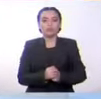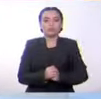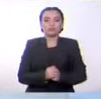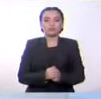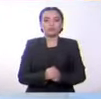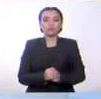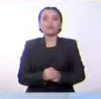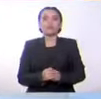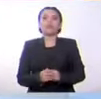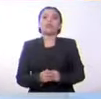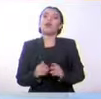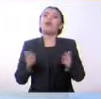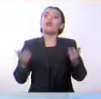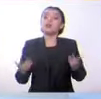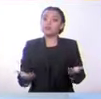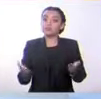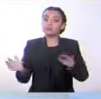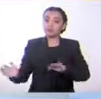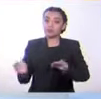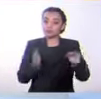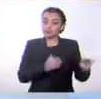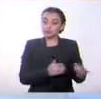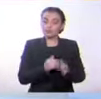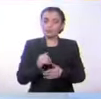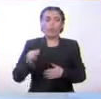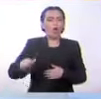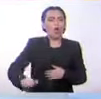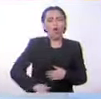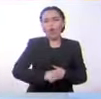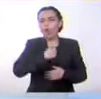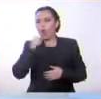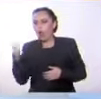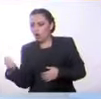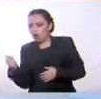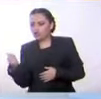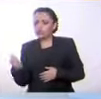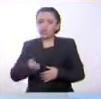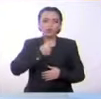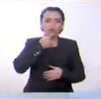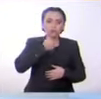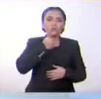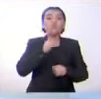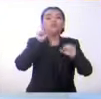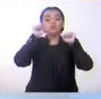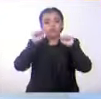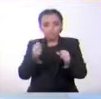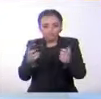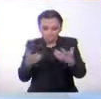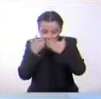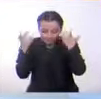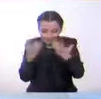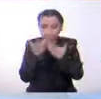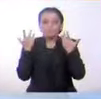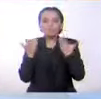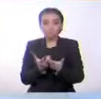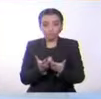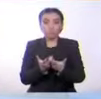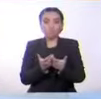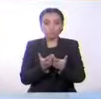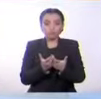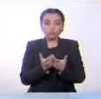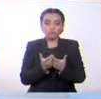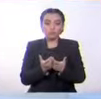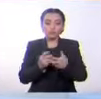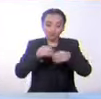otros estudios que se pueden hacer tomando como base el tipo de reproducción, ya sea si son